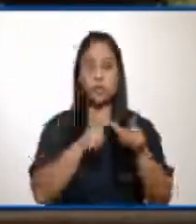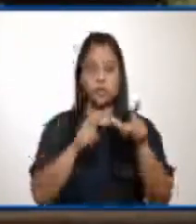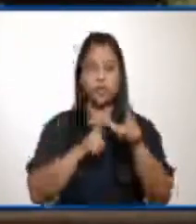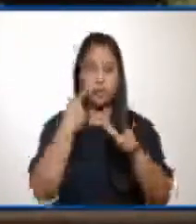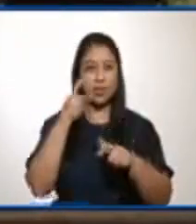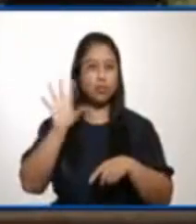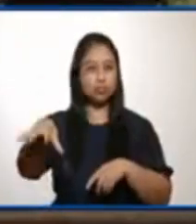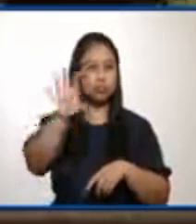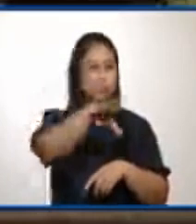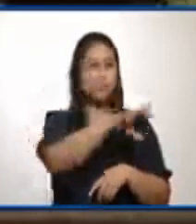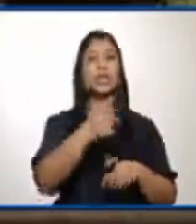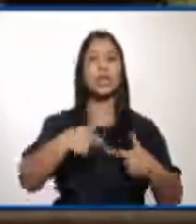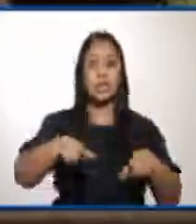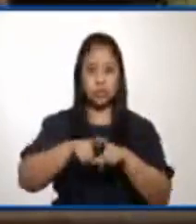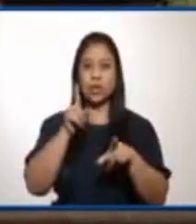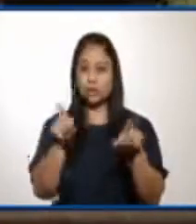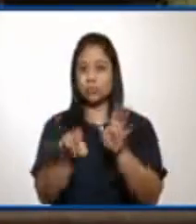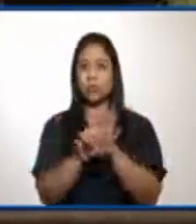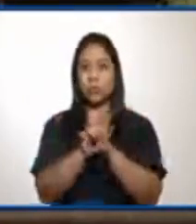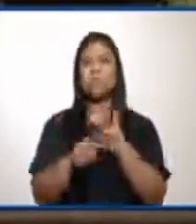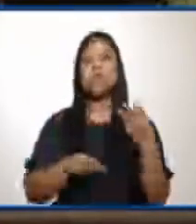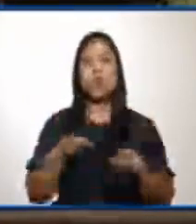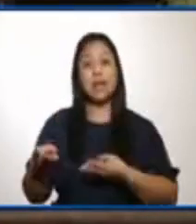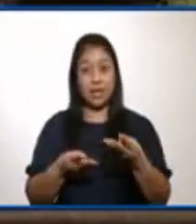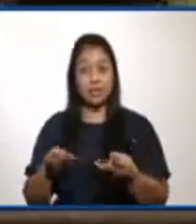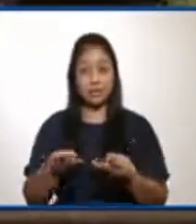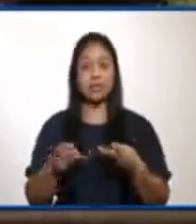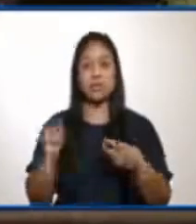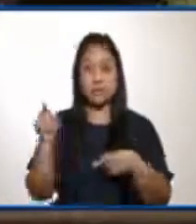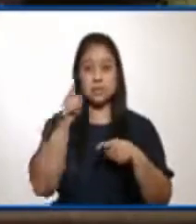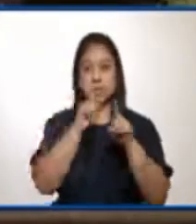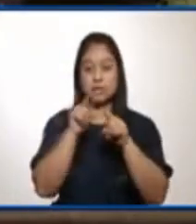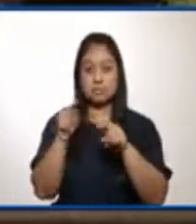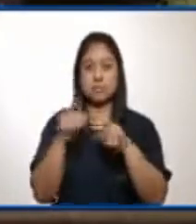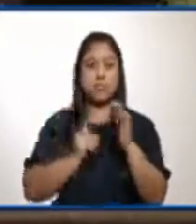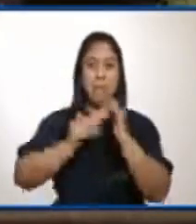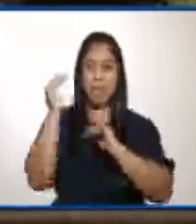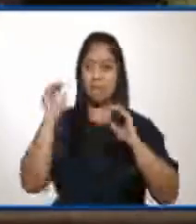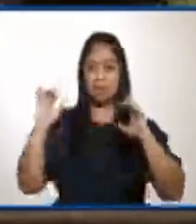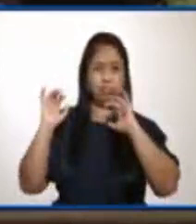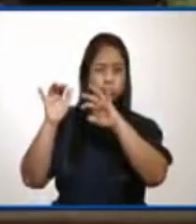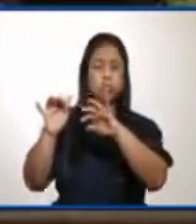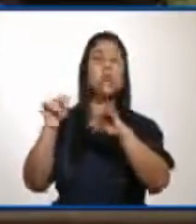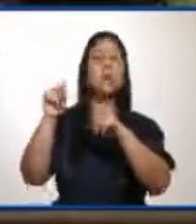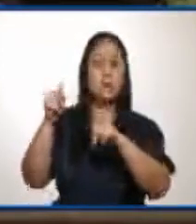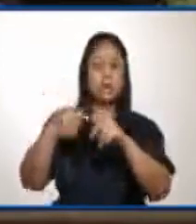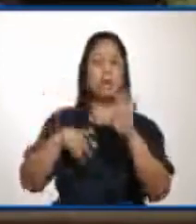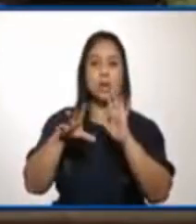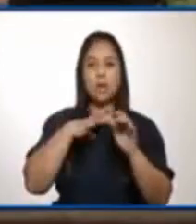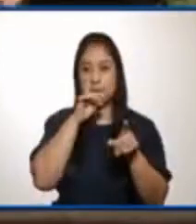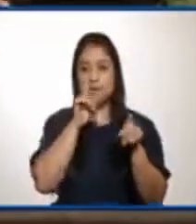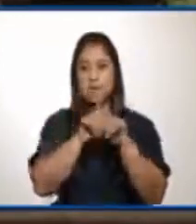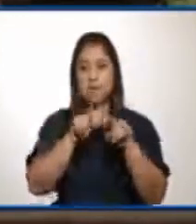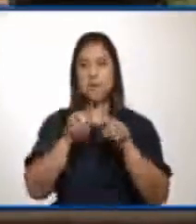lugares estratégicos como lo son los mercados y que ahora los mercados con mayor afluencia. Y que ahora nos estamos